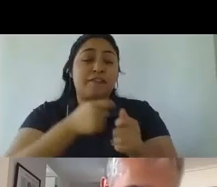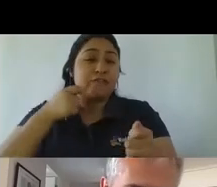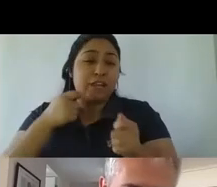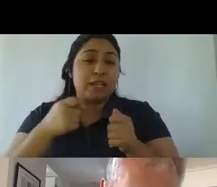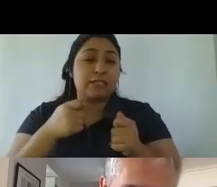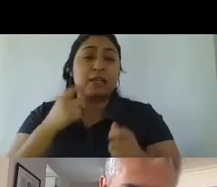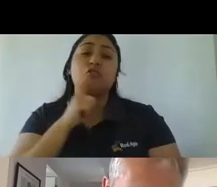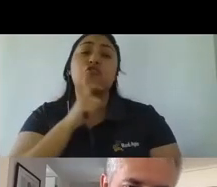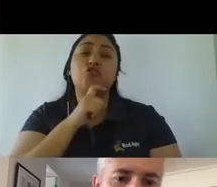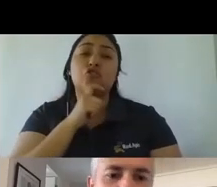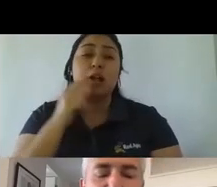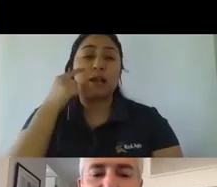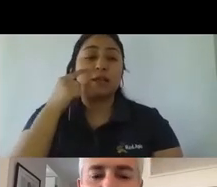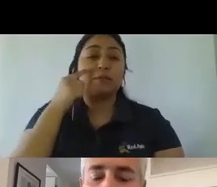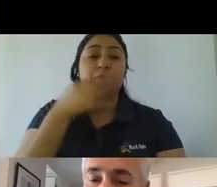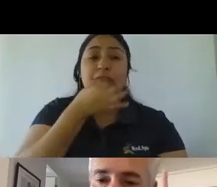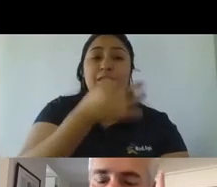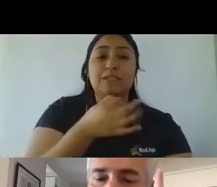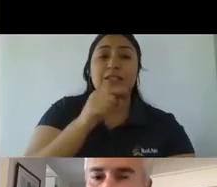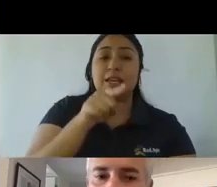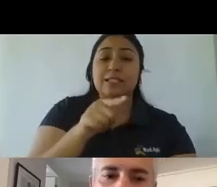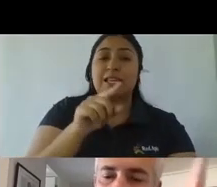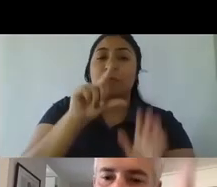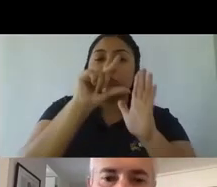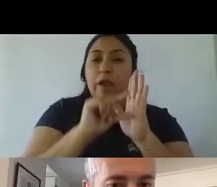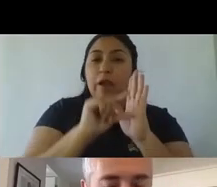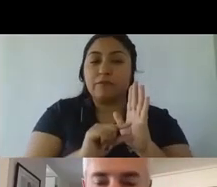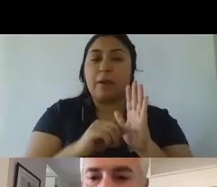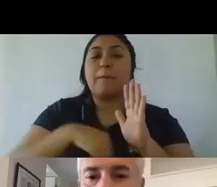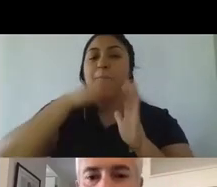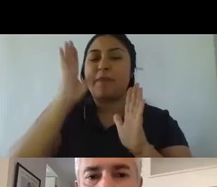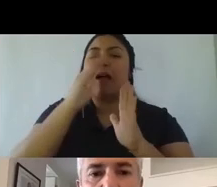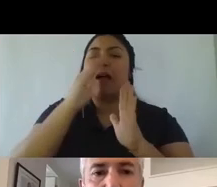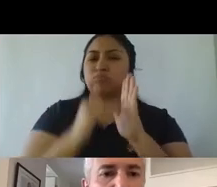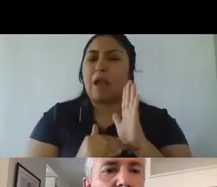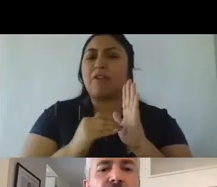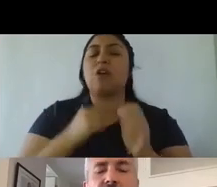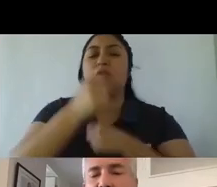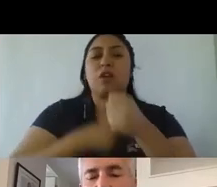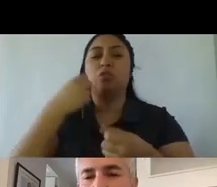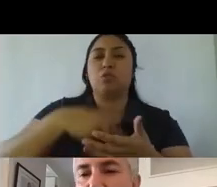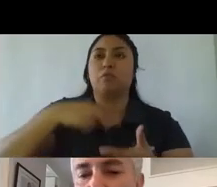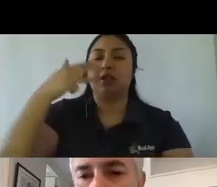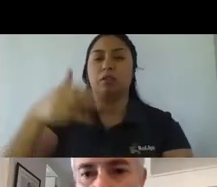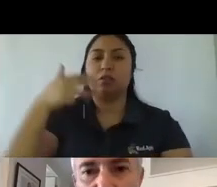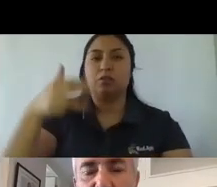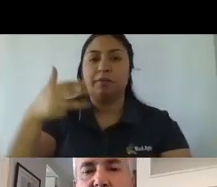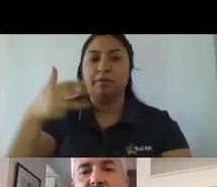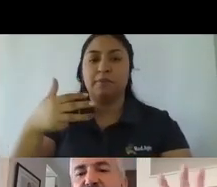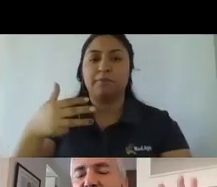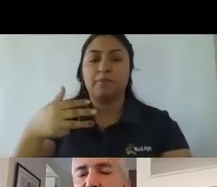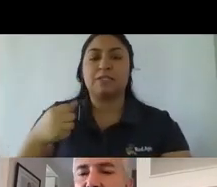que marcaba ese número que era el más bajo del año 2019 ni siquiera estamos hablando del año 2020 bueno eso es un golpe